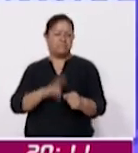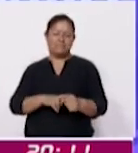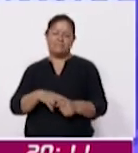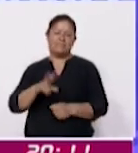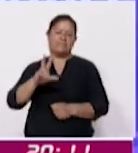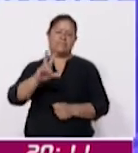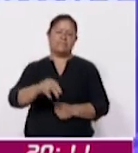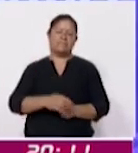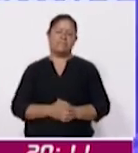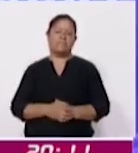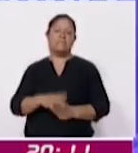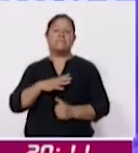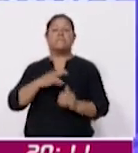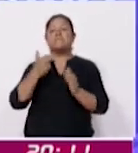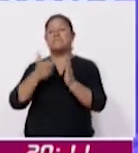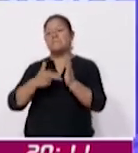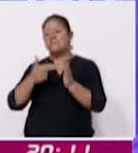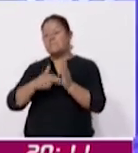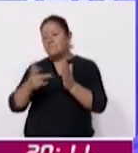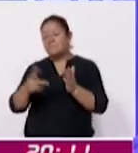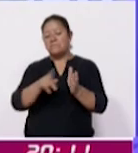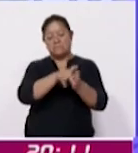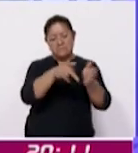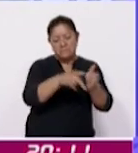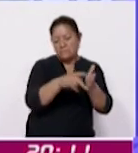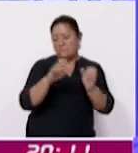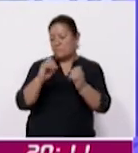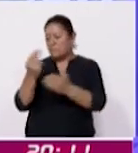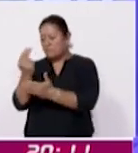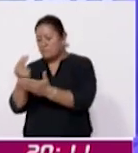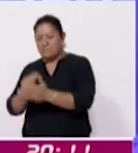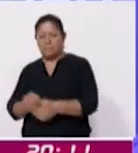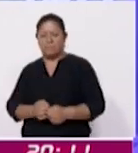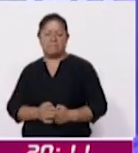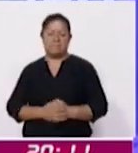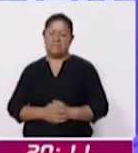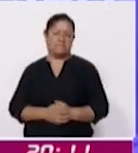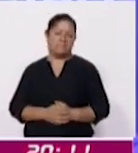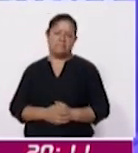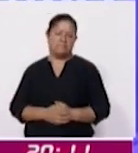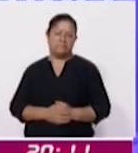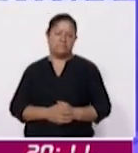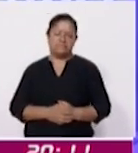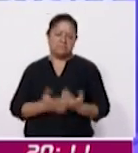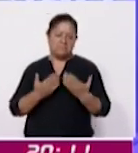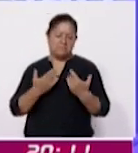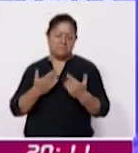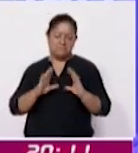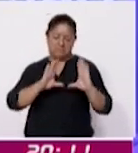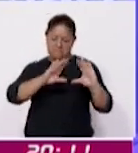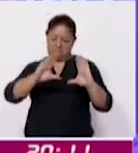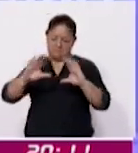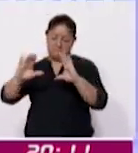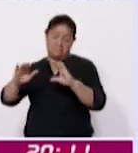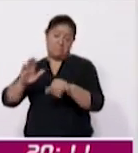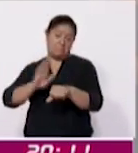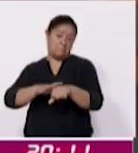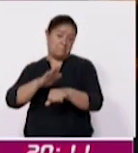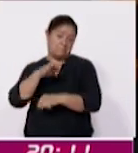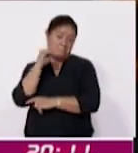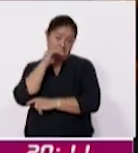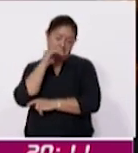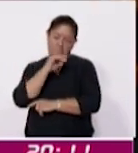haya talleres de periodismo, de dibujo, son muy poco comunes que se impartan y más de manera gratuita.